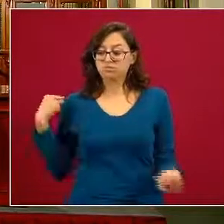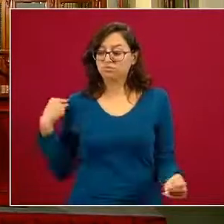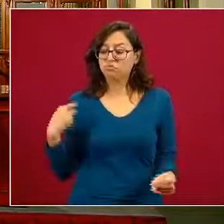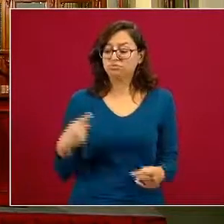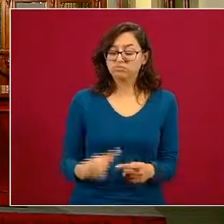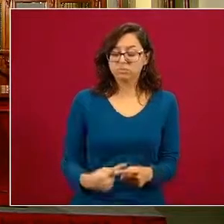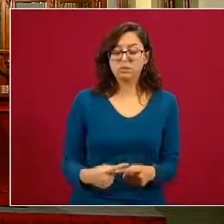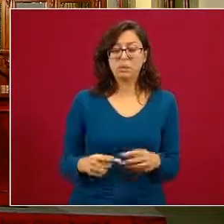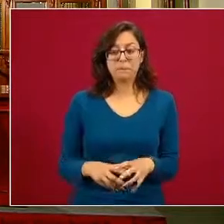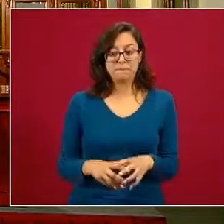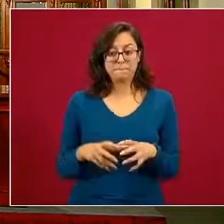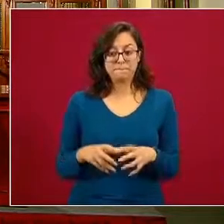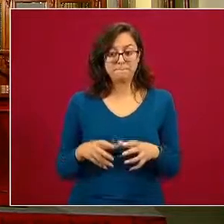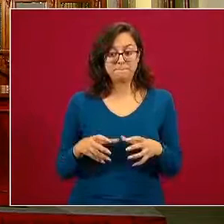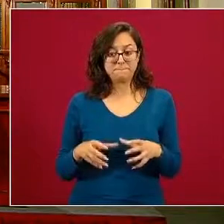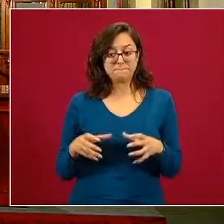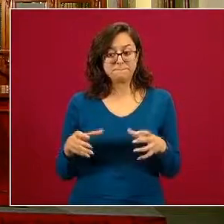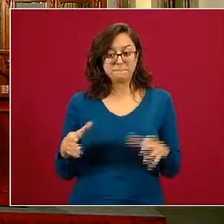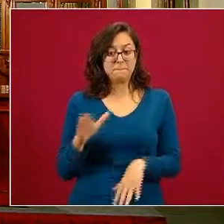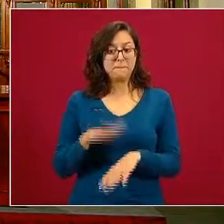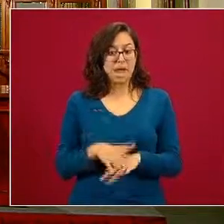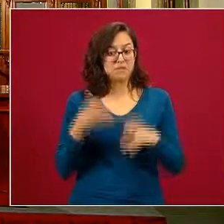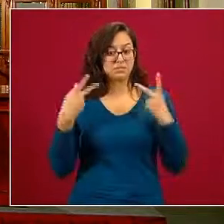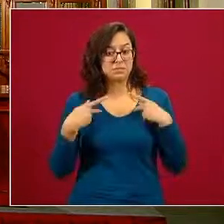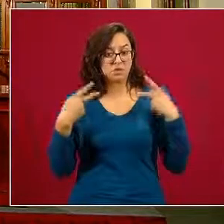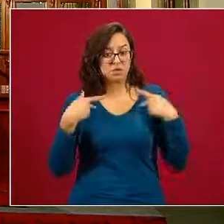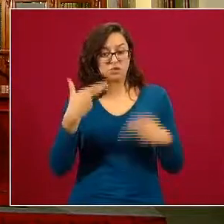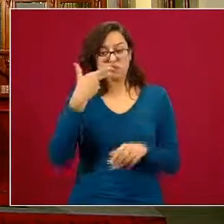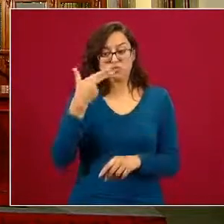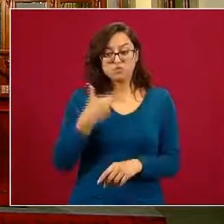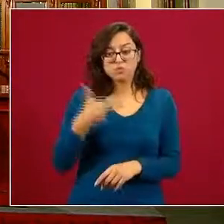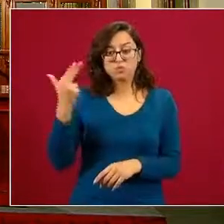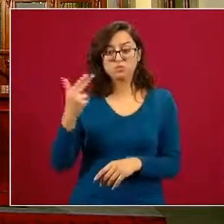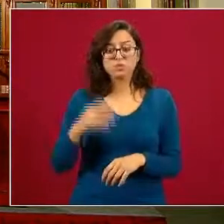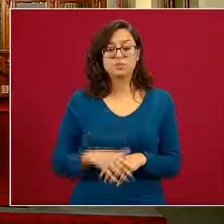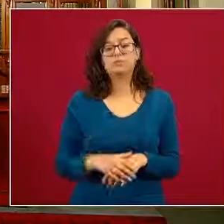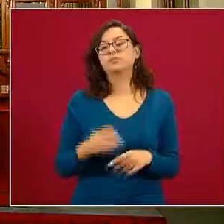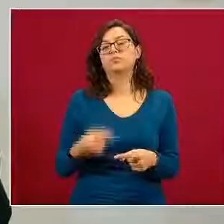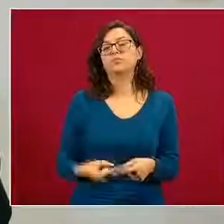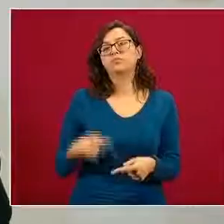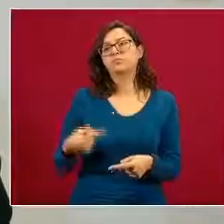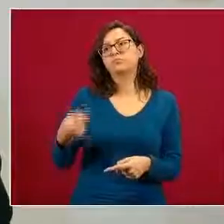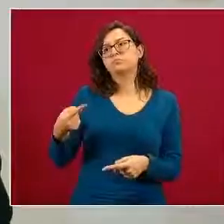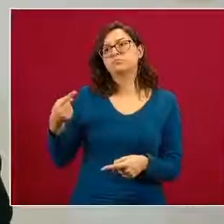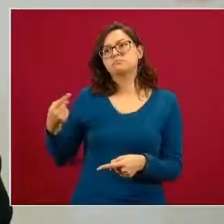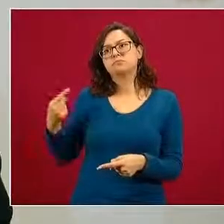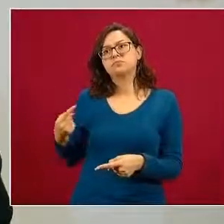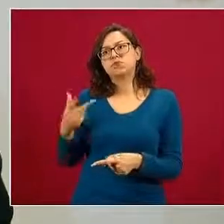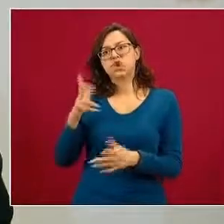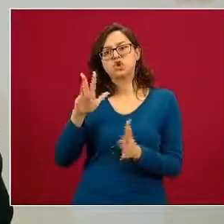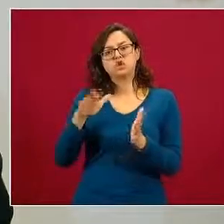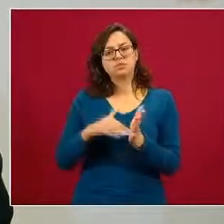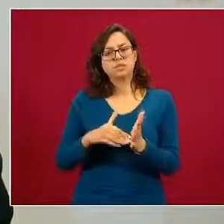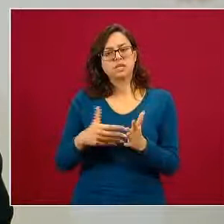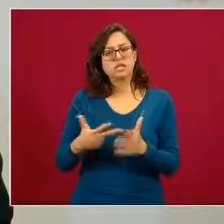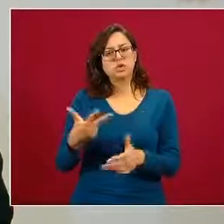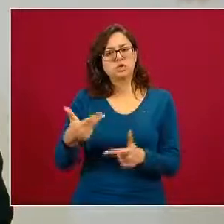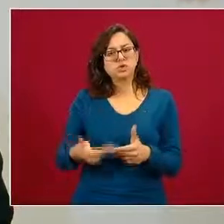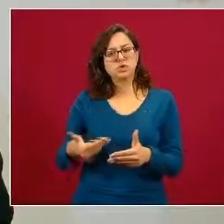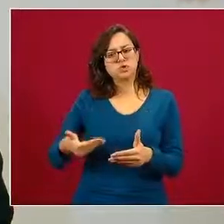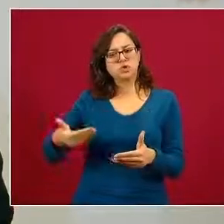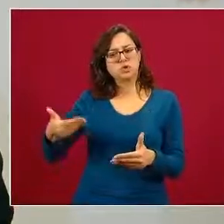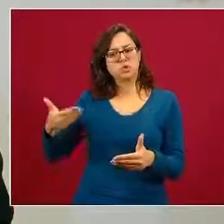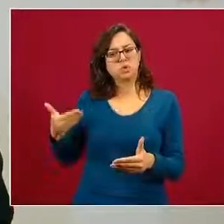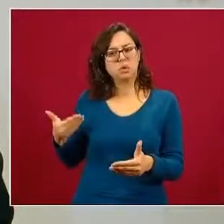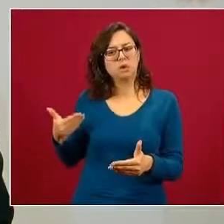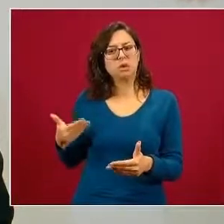una variación o un incremento importante hasta antes de esos años la tasa de suicidio era más